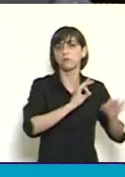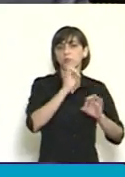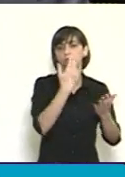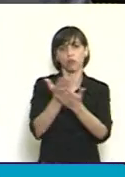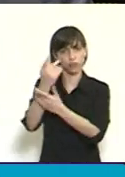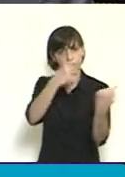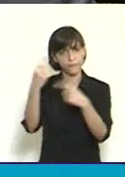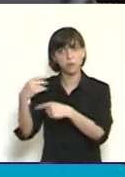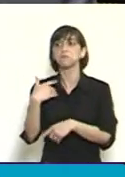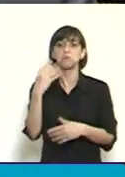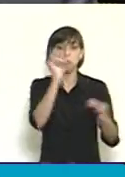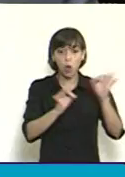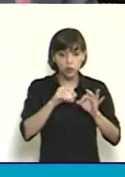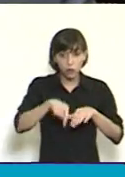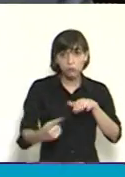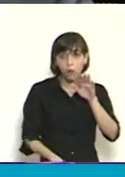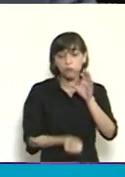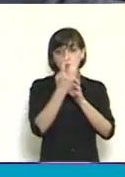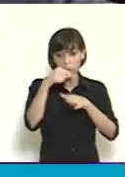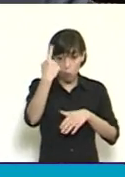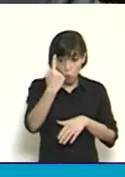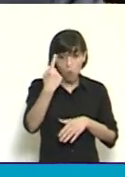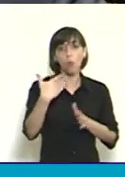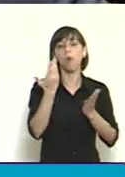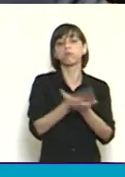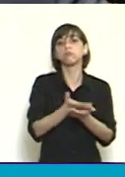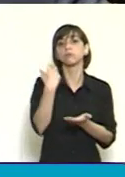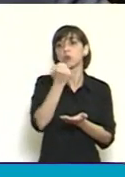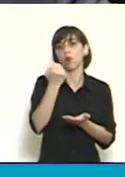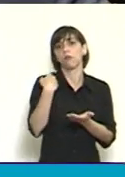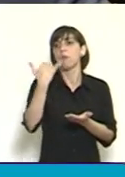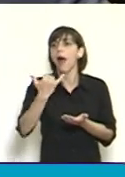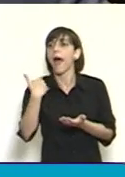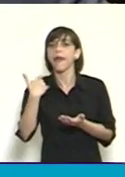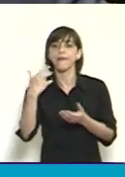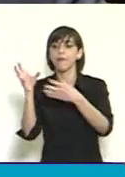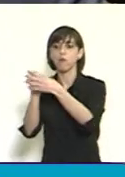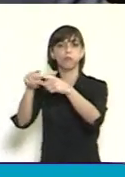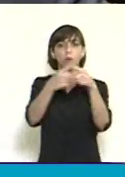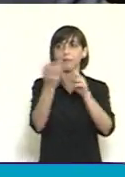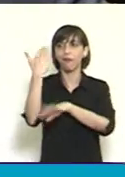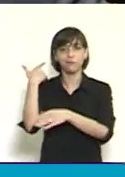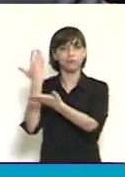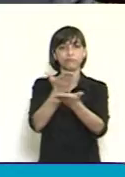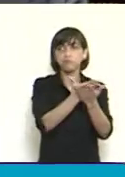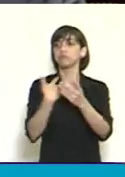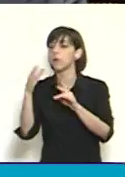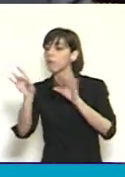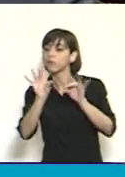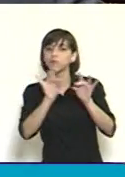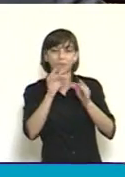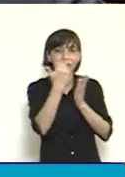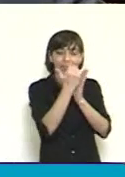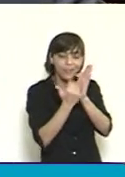cada uno, pero estamos realmente satisfechos, vamos a acompañar este dictamen. Creemos que habría que reforzarlo, mencionó la